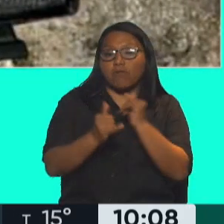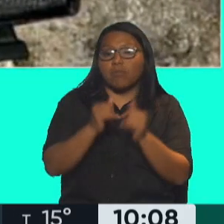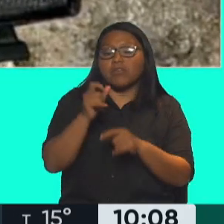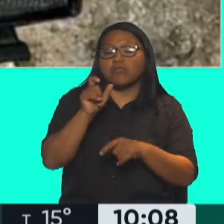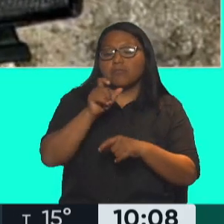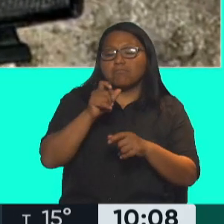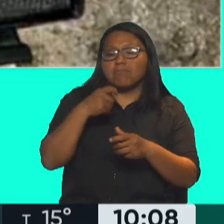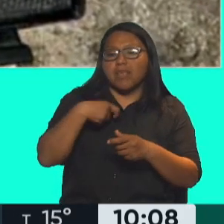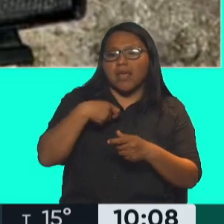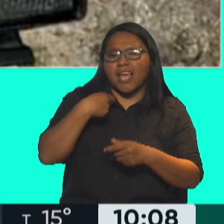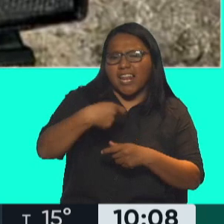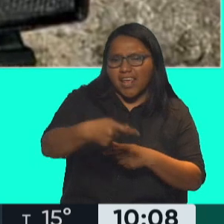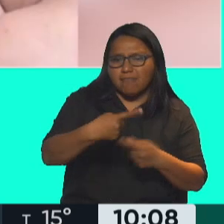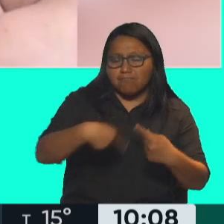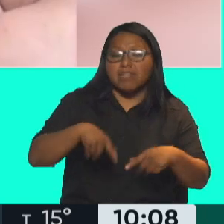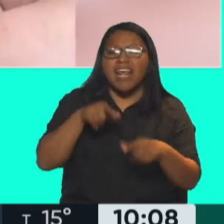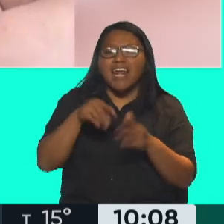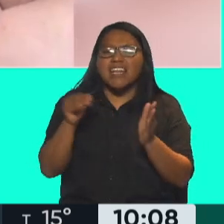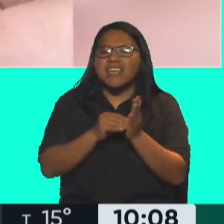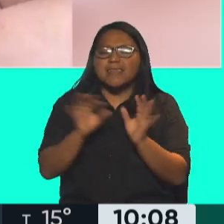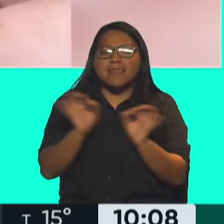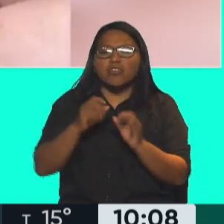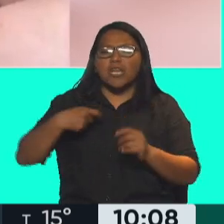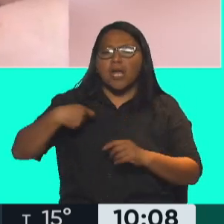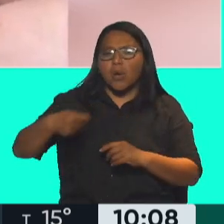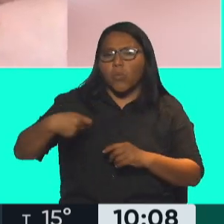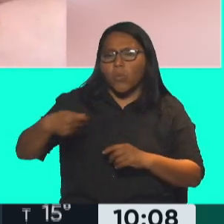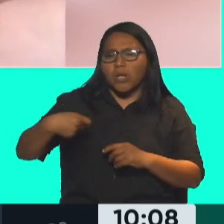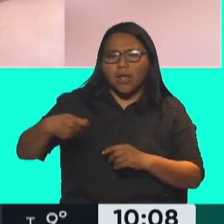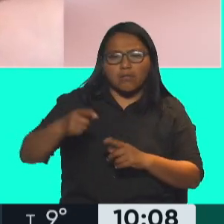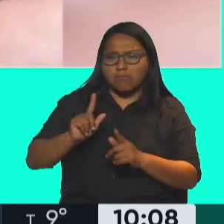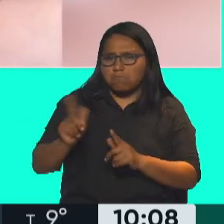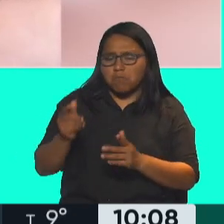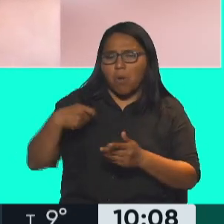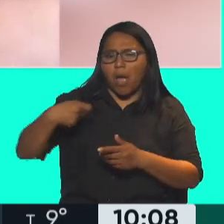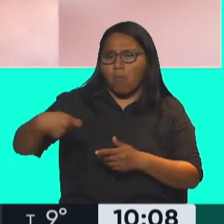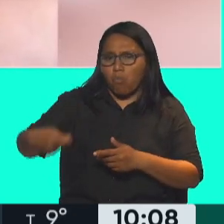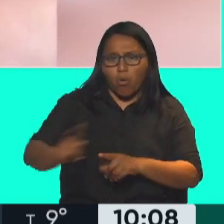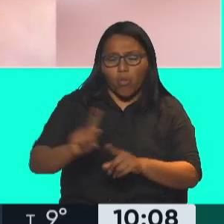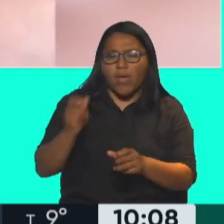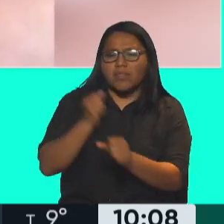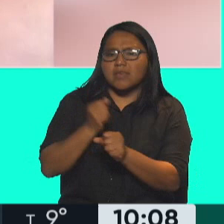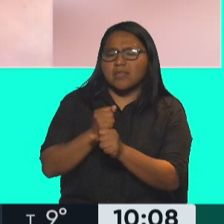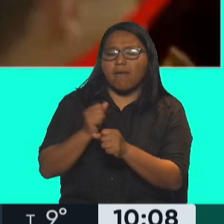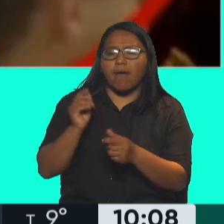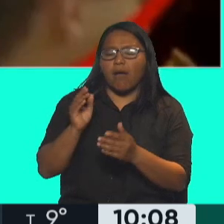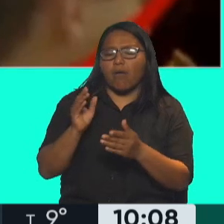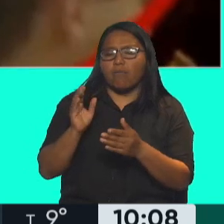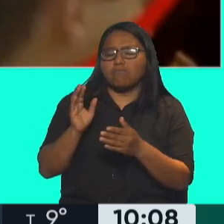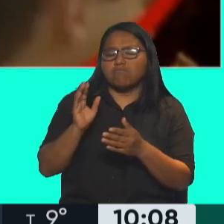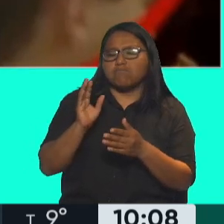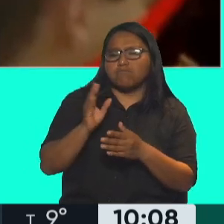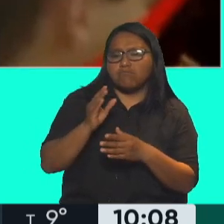crediticio. Pero también figura que no tiene aportes previsionales, ni trabajo en relación de dependencia,